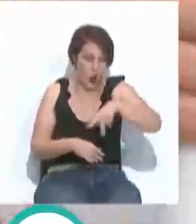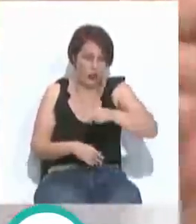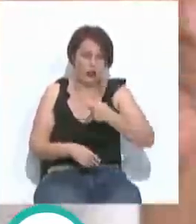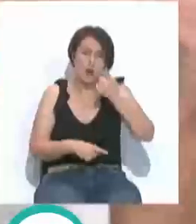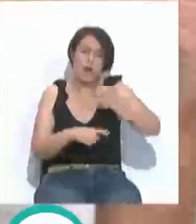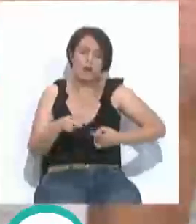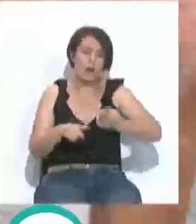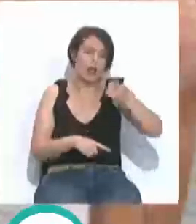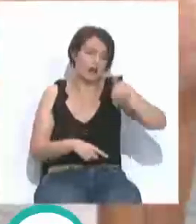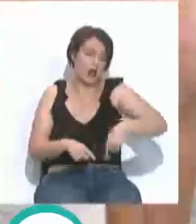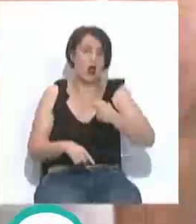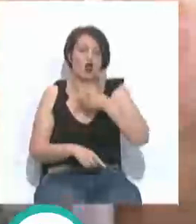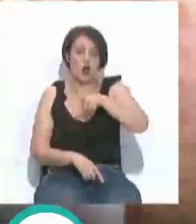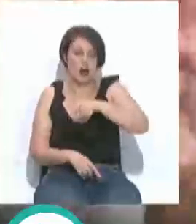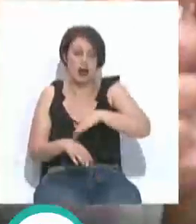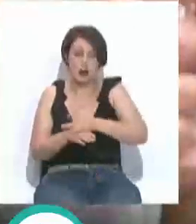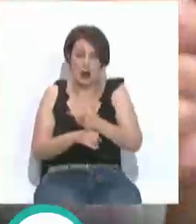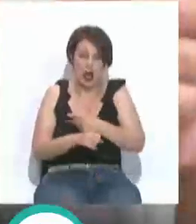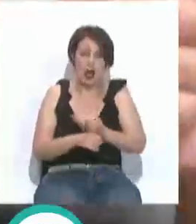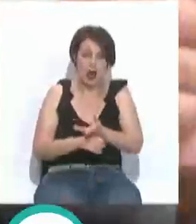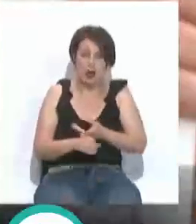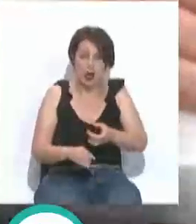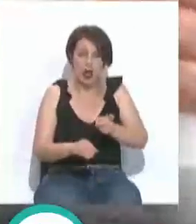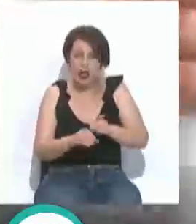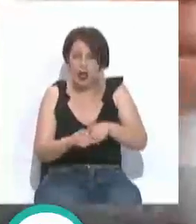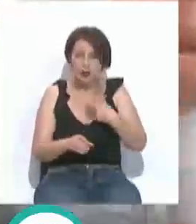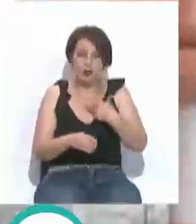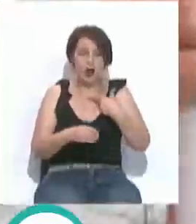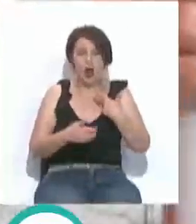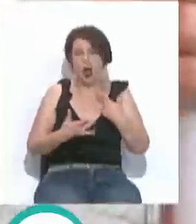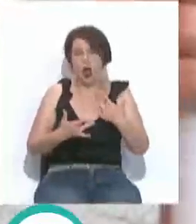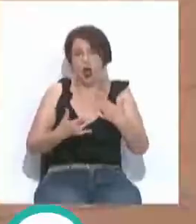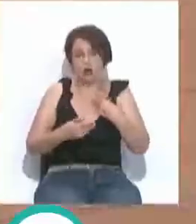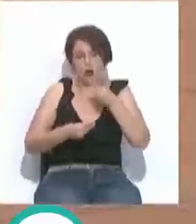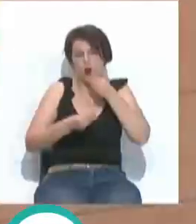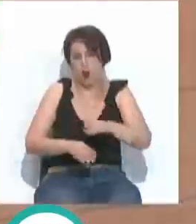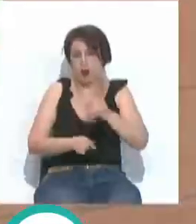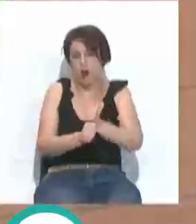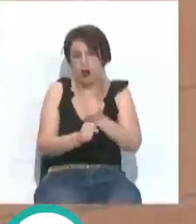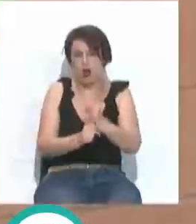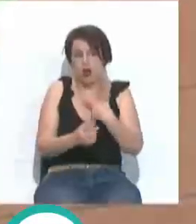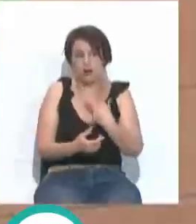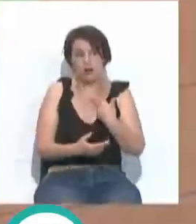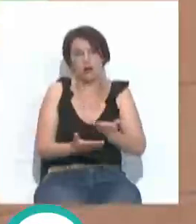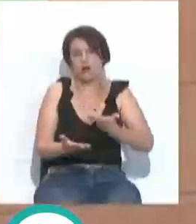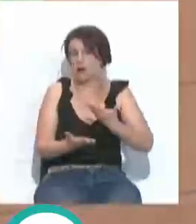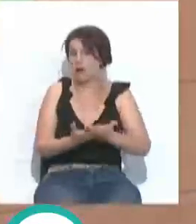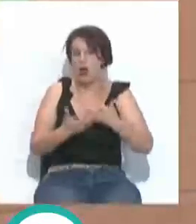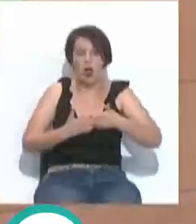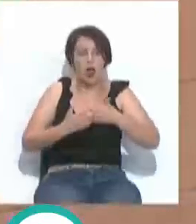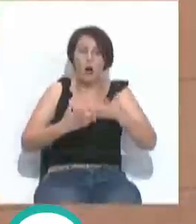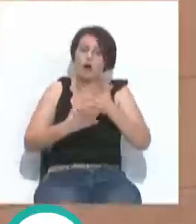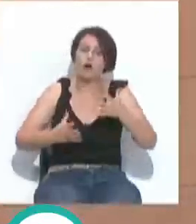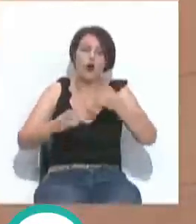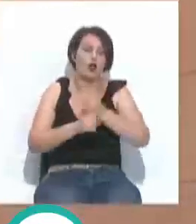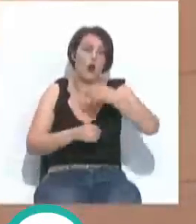meses en que se haga efectivo. Con el objetivo de acelerar el plazo de sustitución de los trabajadores, demandan que se ponga en funcionamiento una